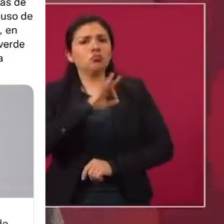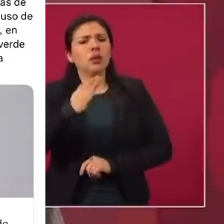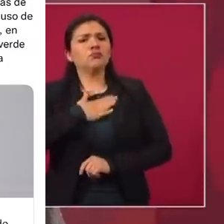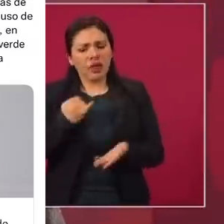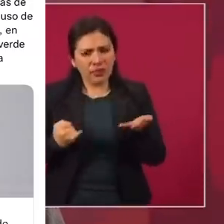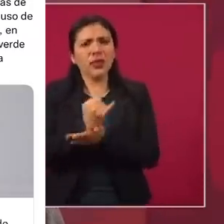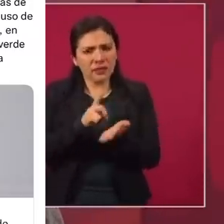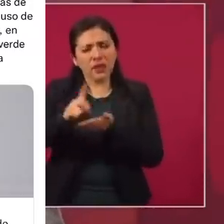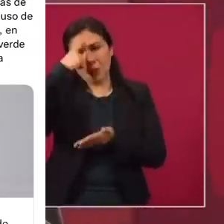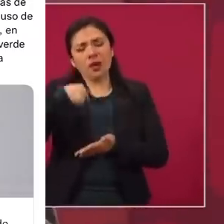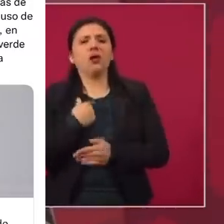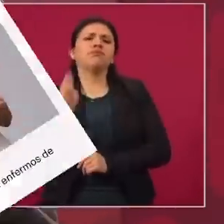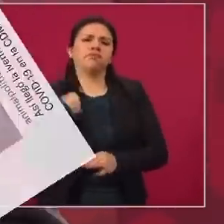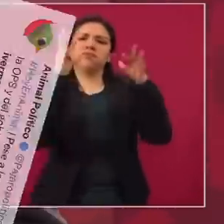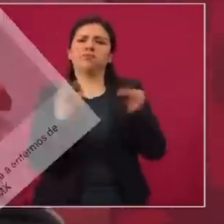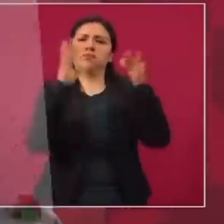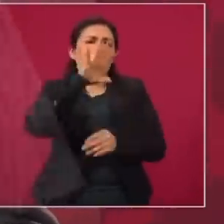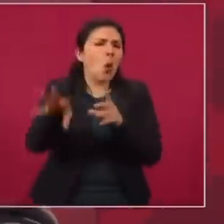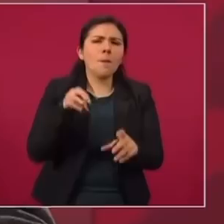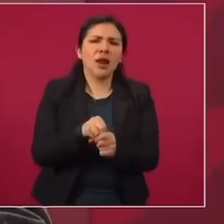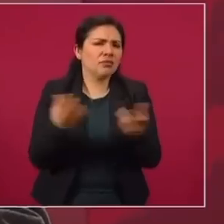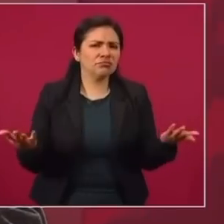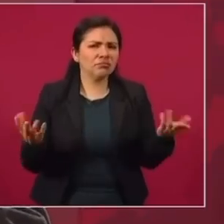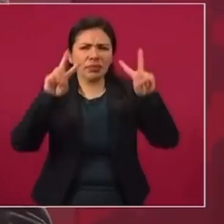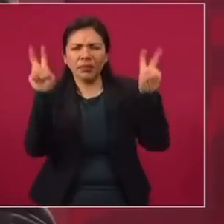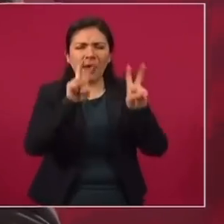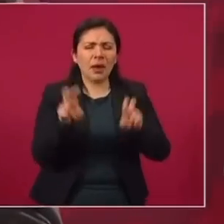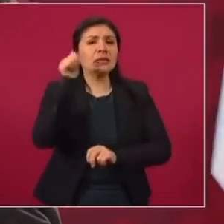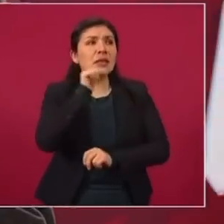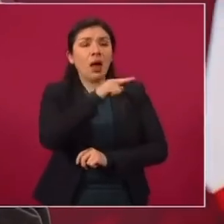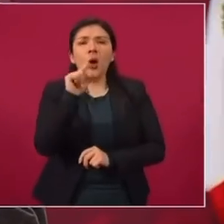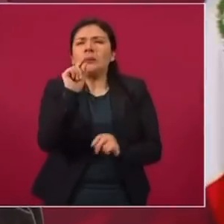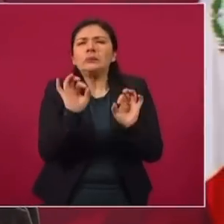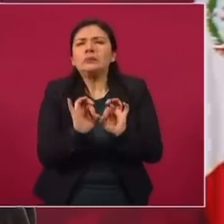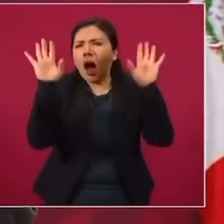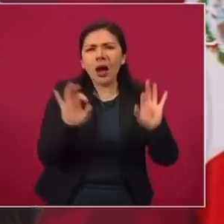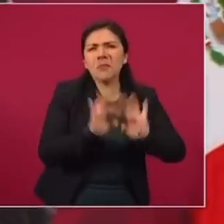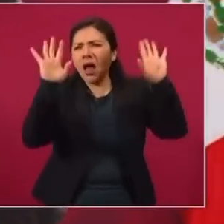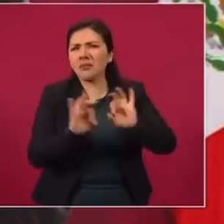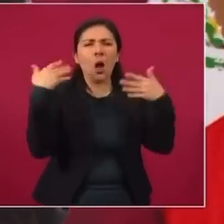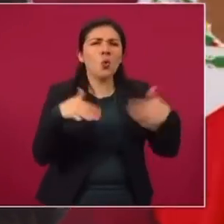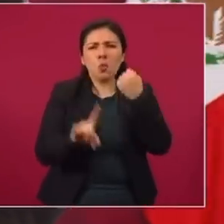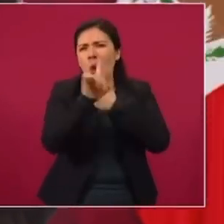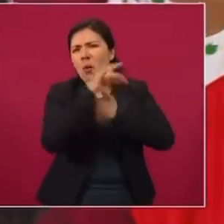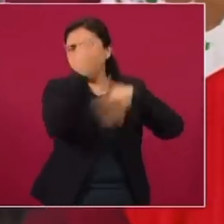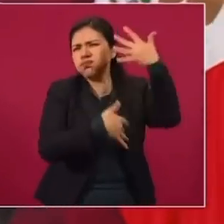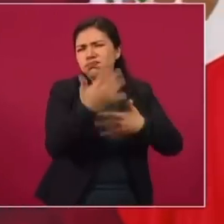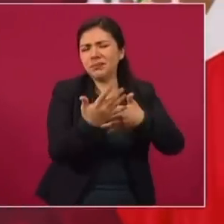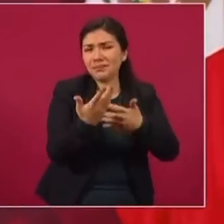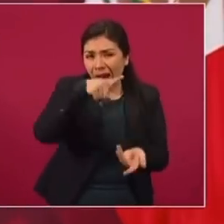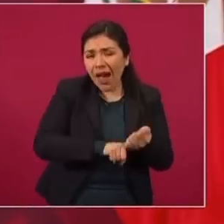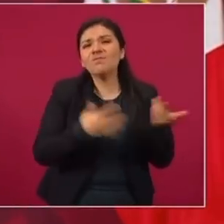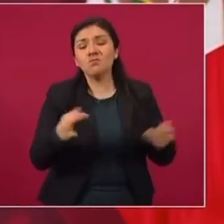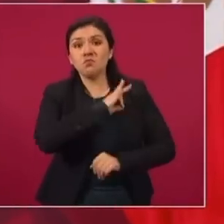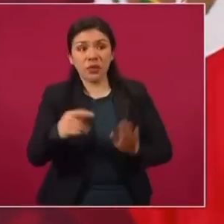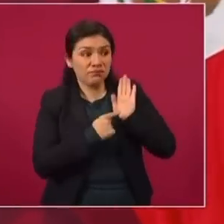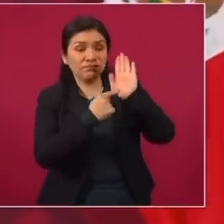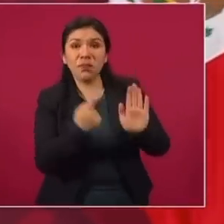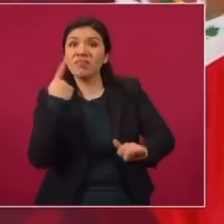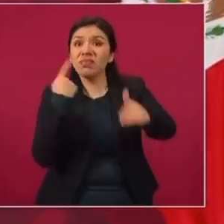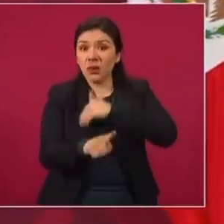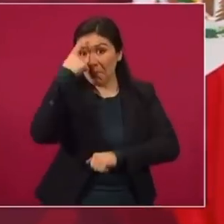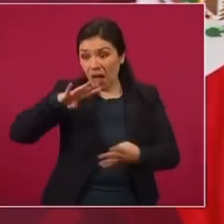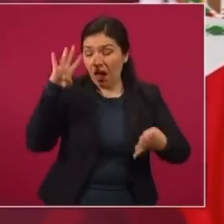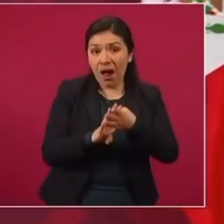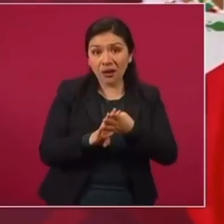de réplica, porque de todo. Hacen escándalo al grado de presentar una denuncia